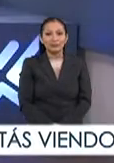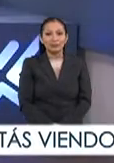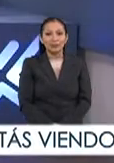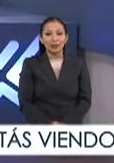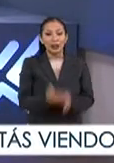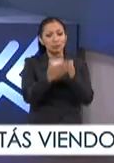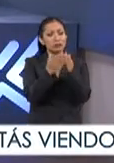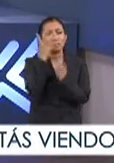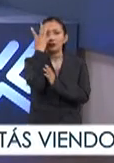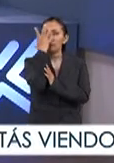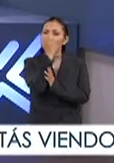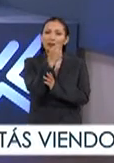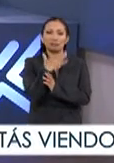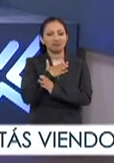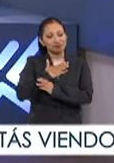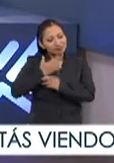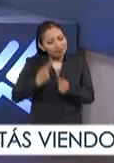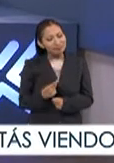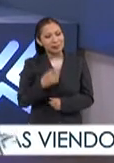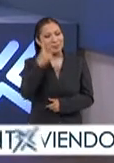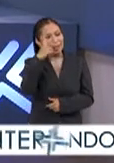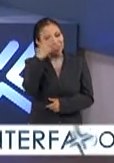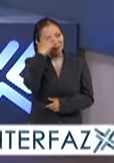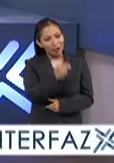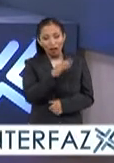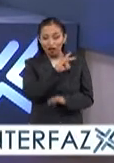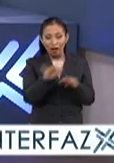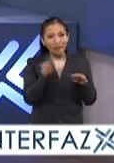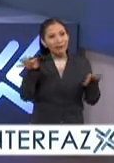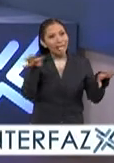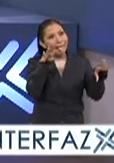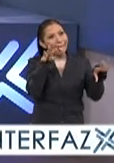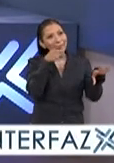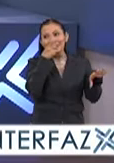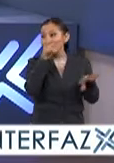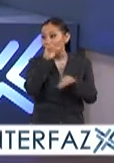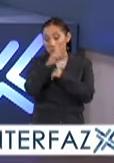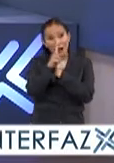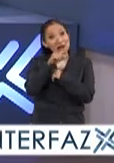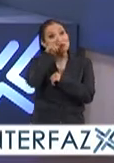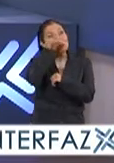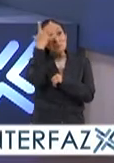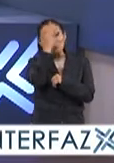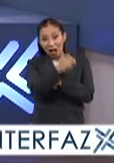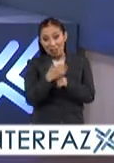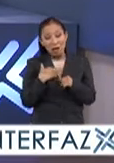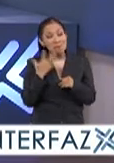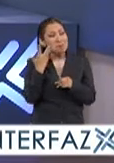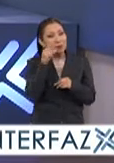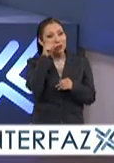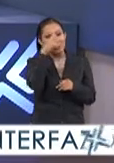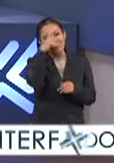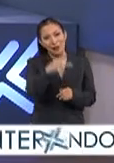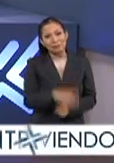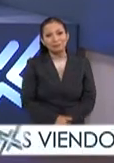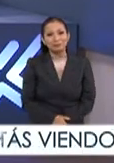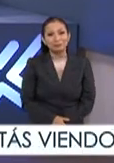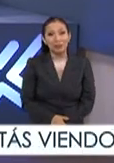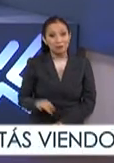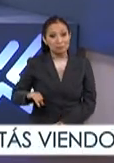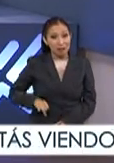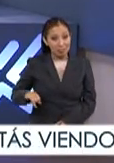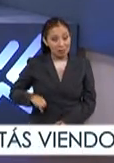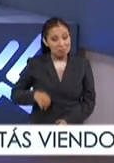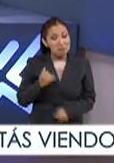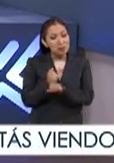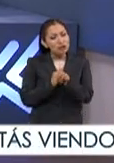el buque más bonito no es porque seamos mexicanos pero es el de México todos lo dicen todos los países dicen la verdad el más bonito es el de México y sería interesante